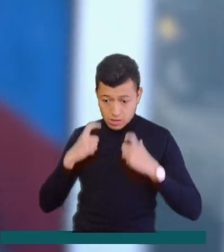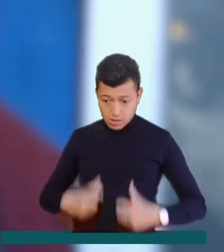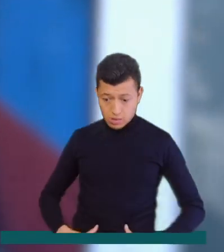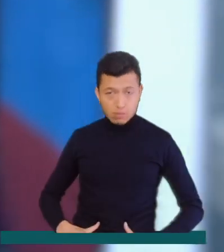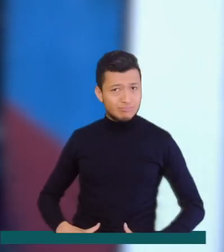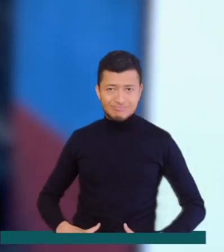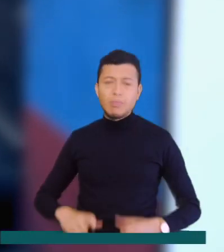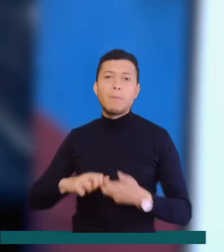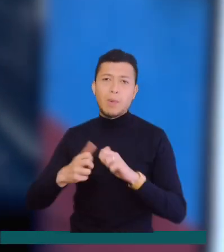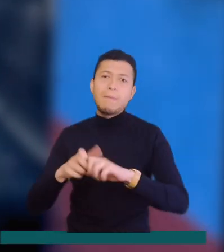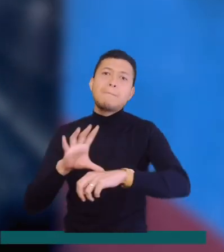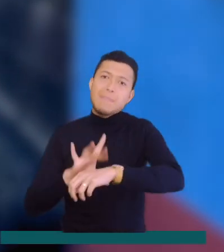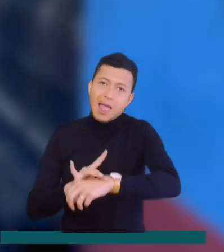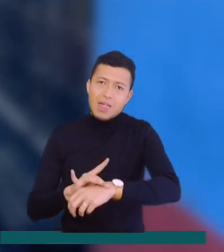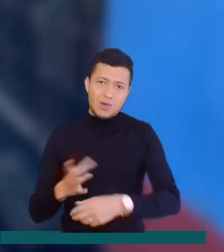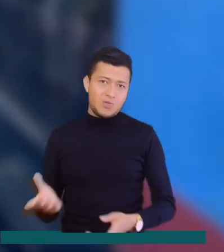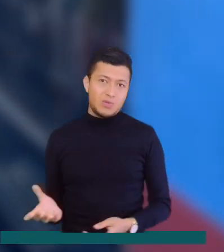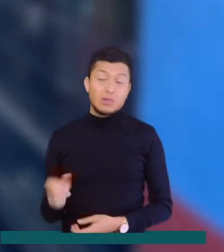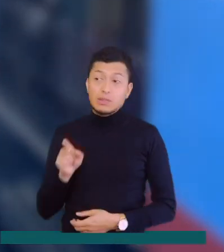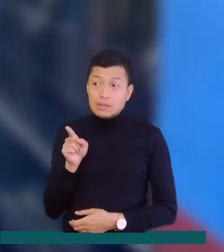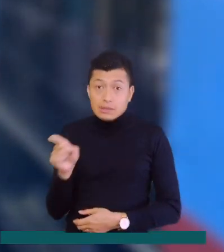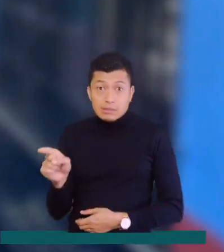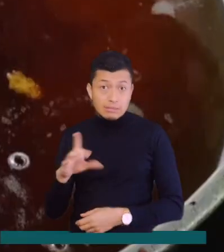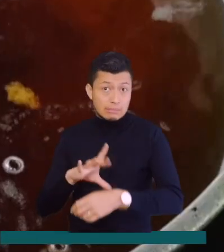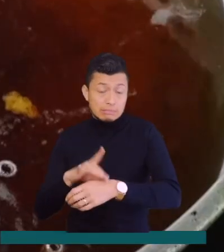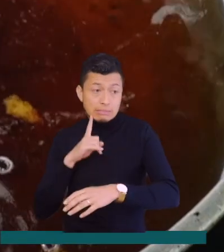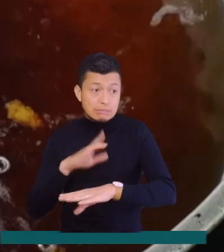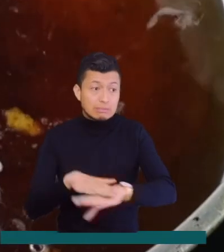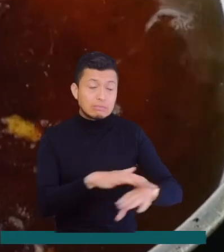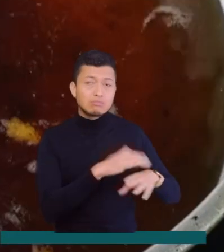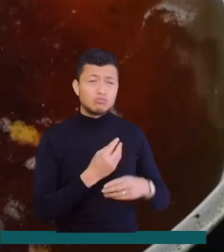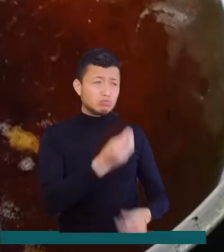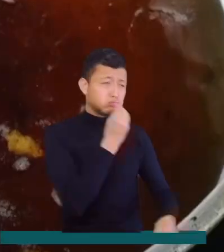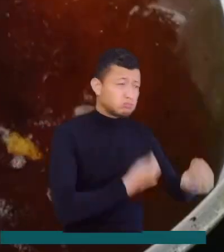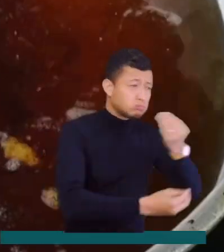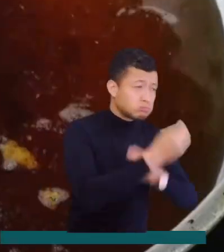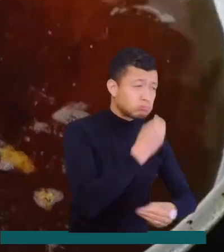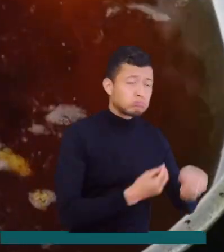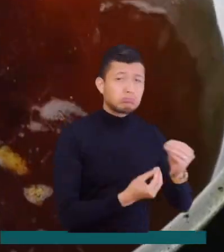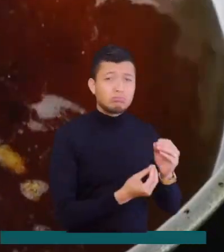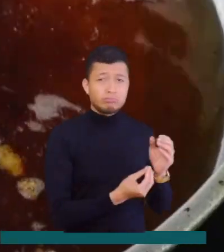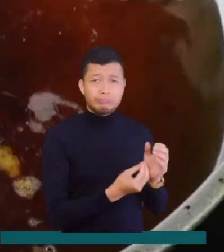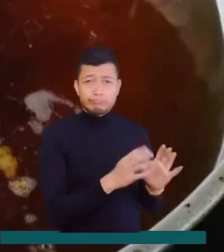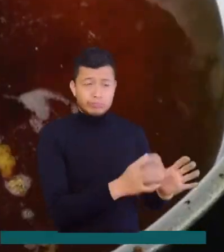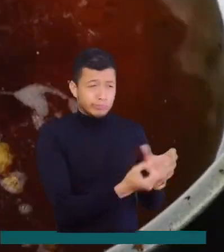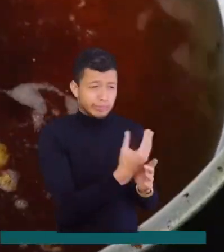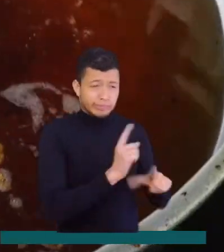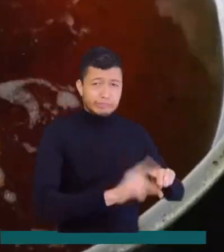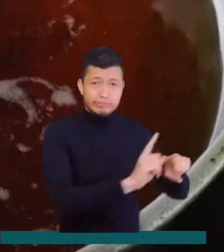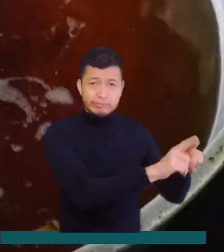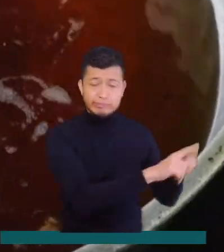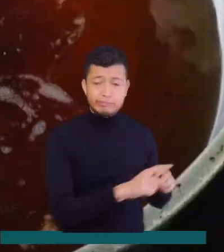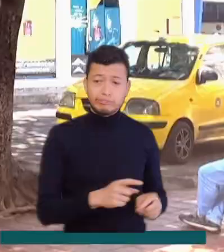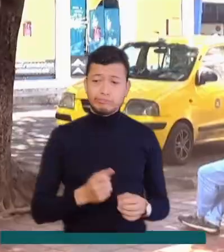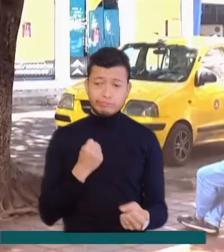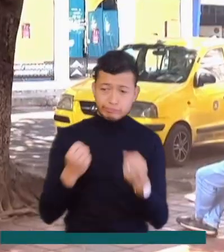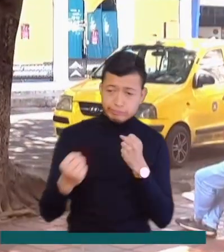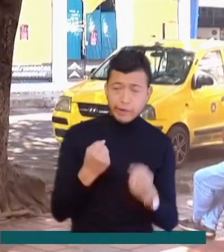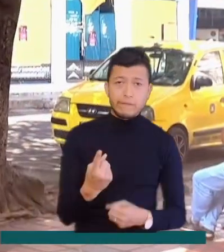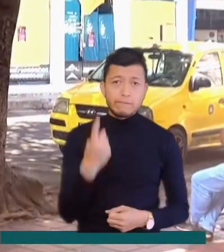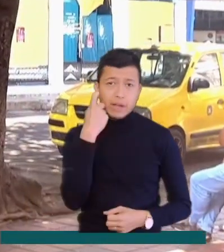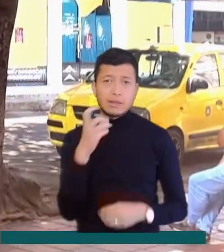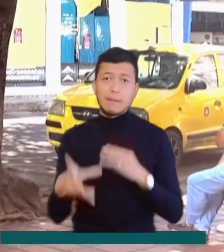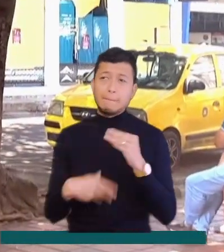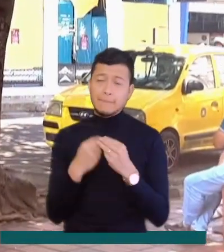un problema médico. Según los expertos, el sedentarismo, el consumo excesivo de comidas procesadas, la falta de sueño y factores